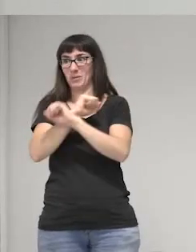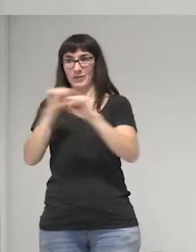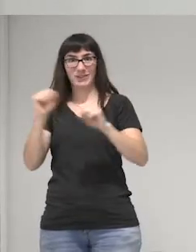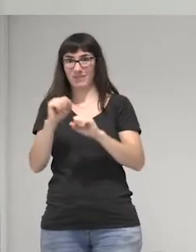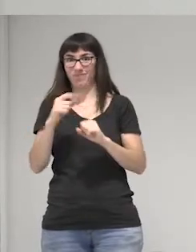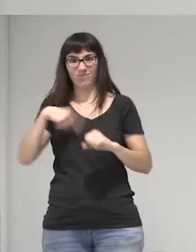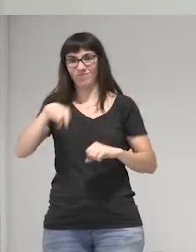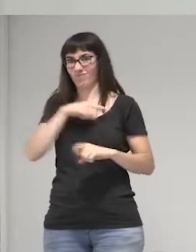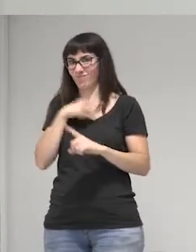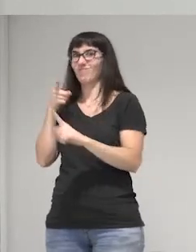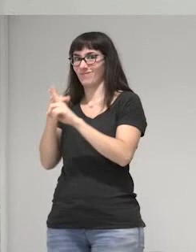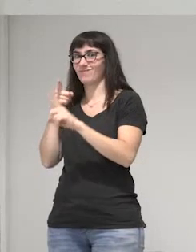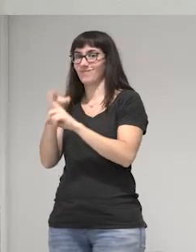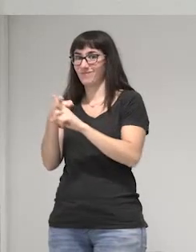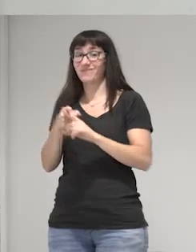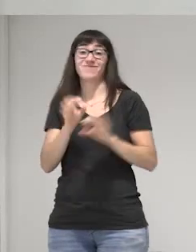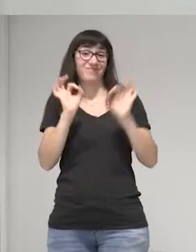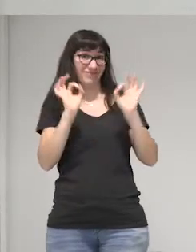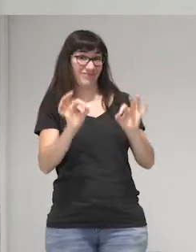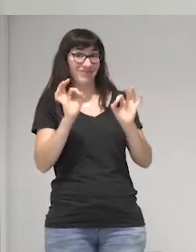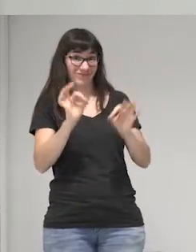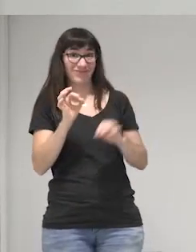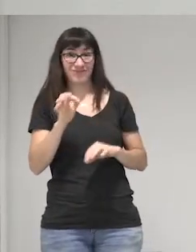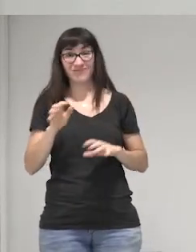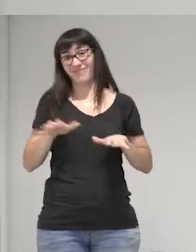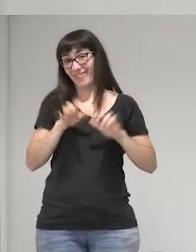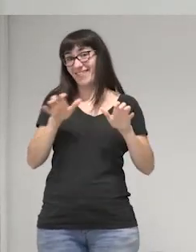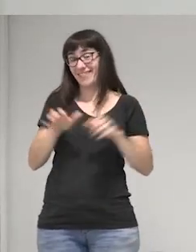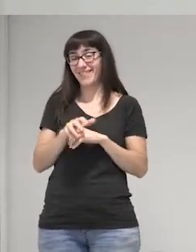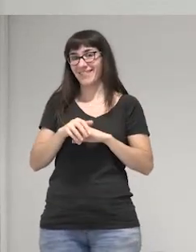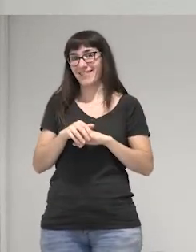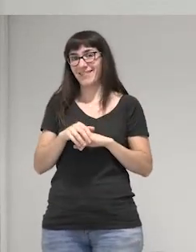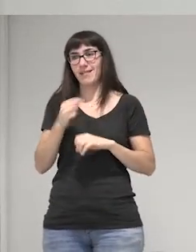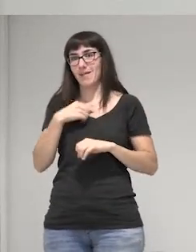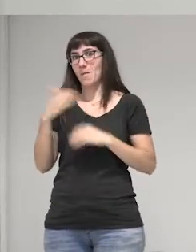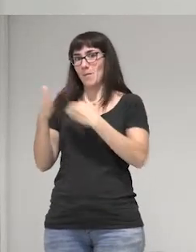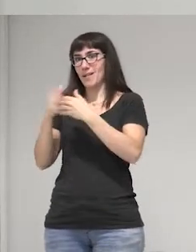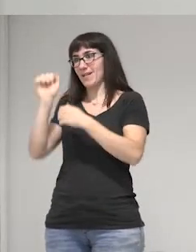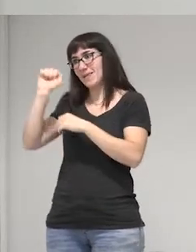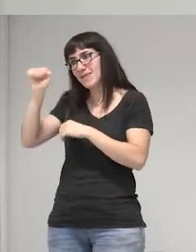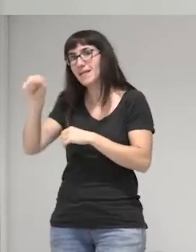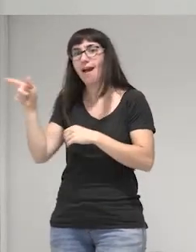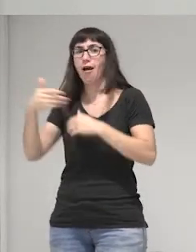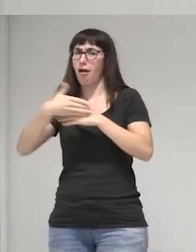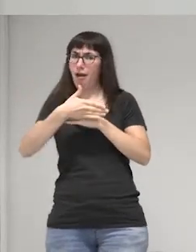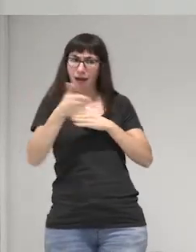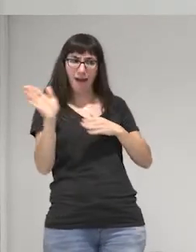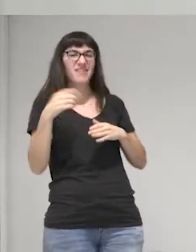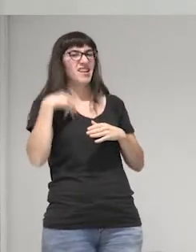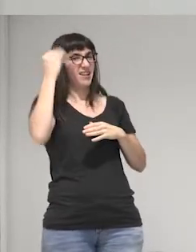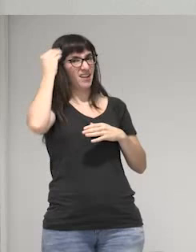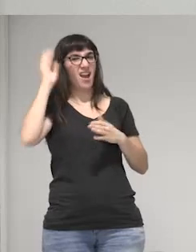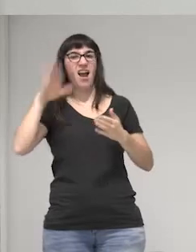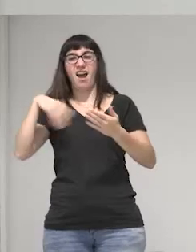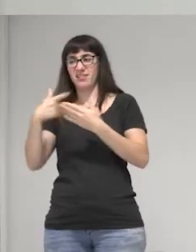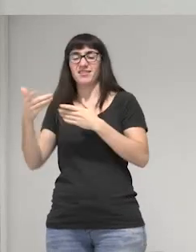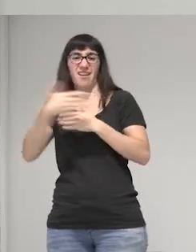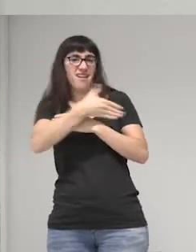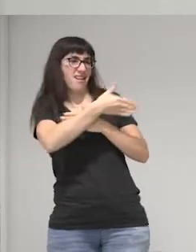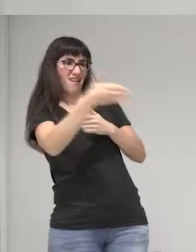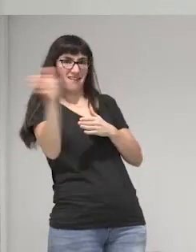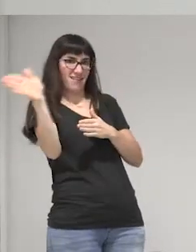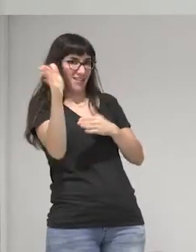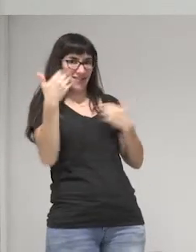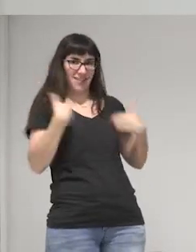y bueno y así fue le tocamos la puerta nos lo abrió de hecho creo que ya no la tenía abierta cuando nos vio a